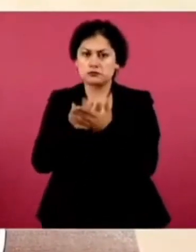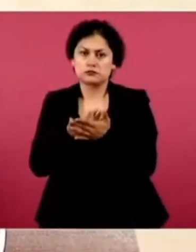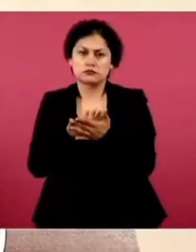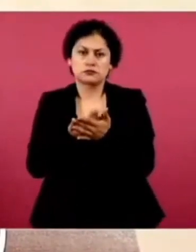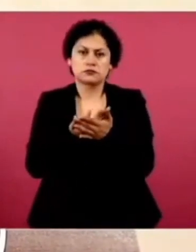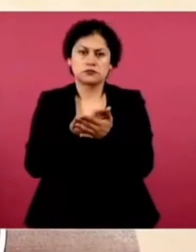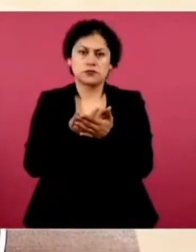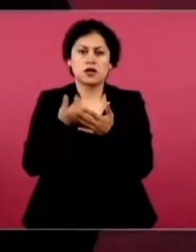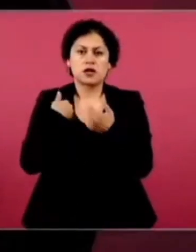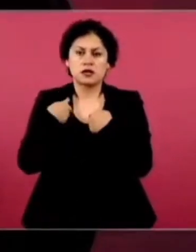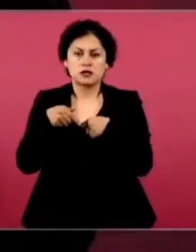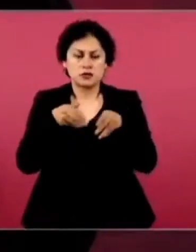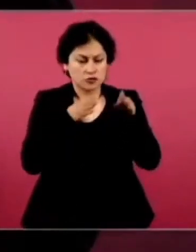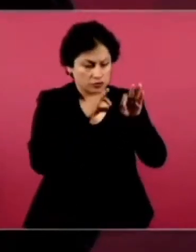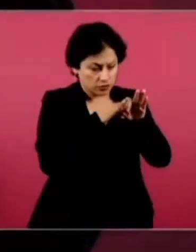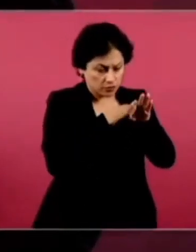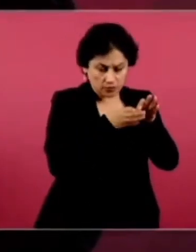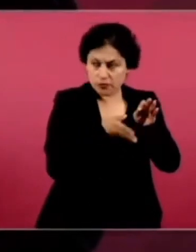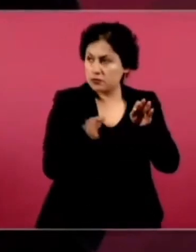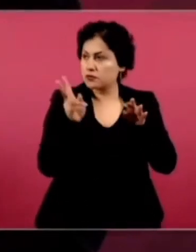un hoja al gato y otro al garabato.